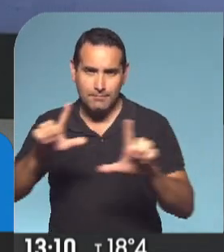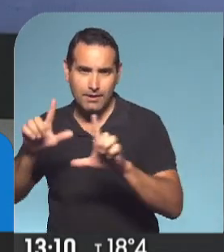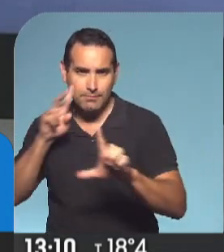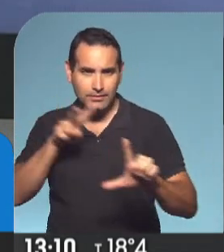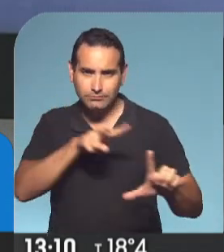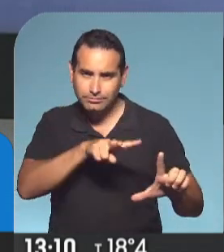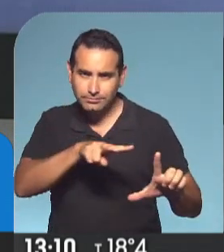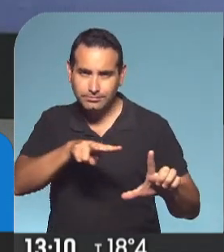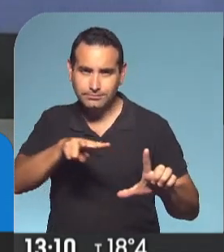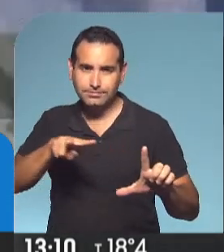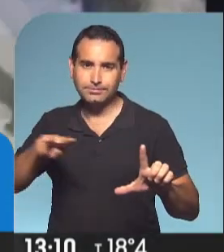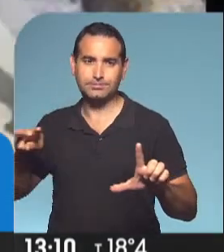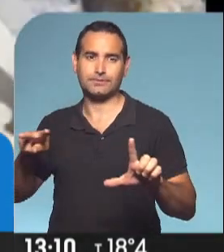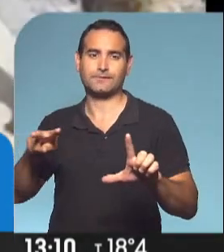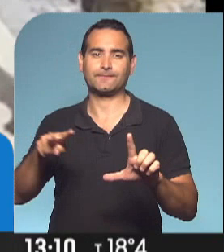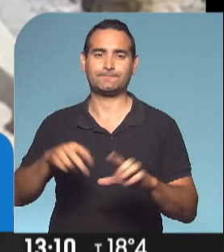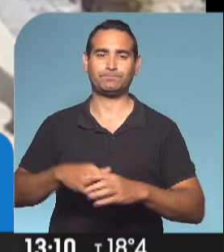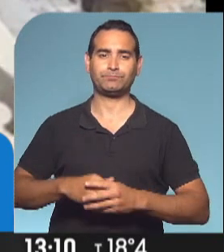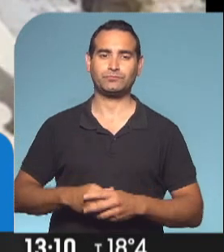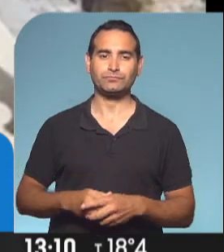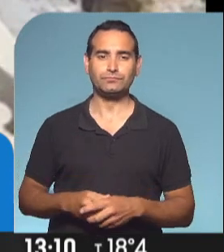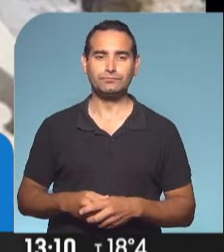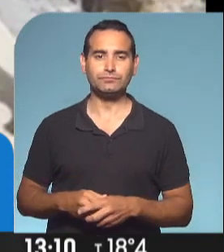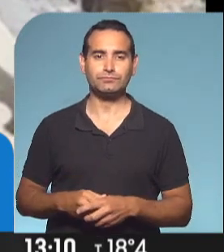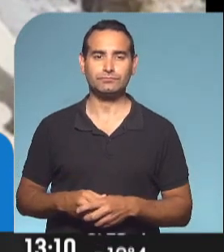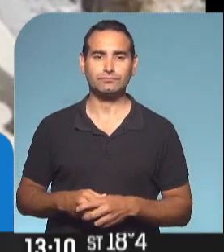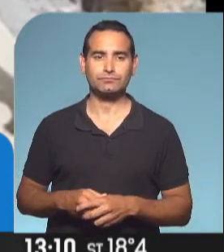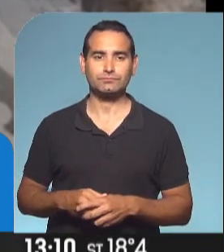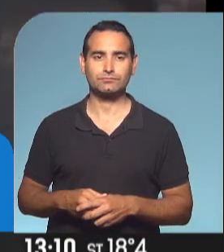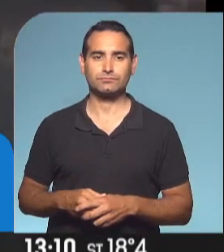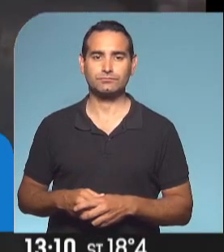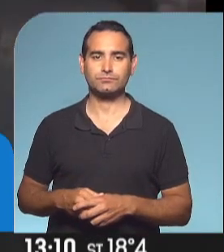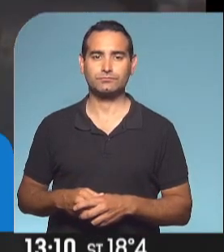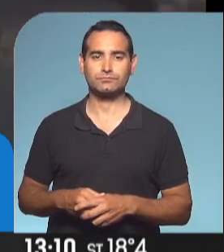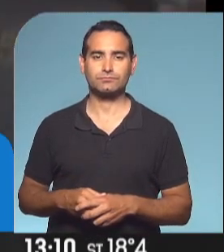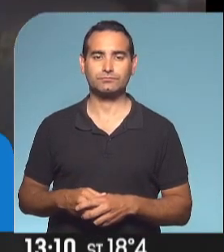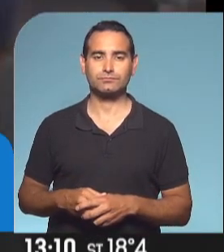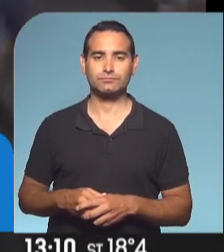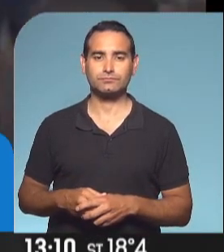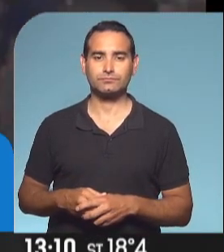esta ida que tuvo esta persona con Maya.